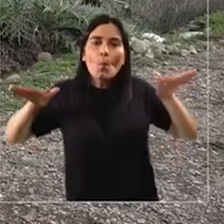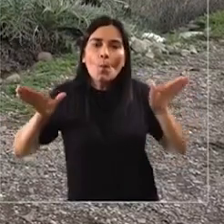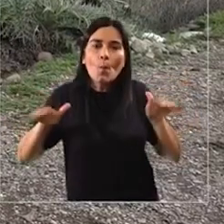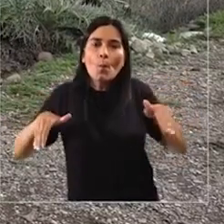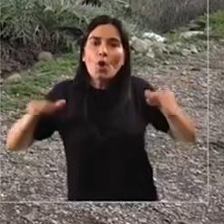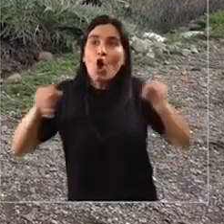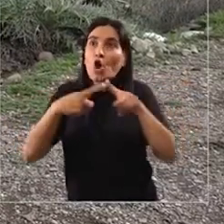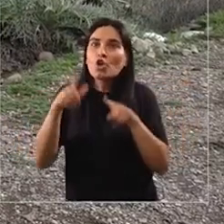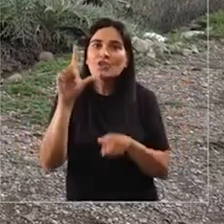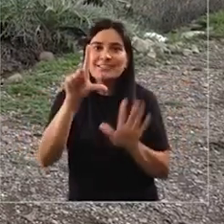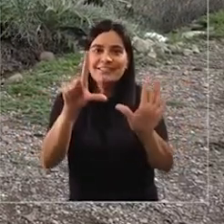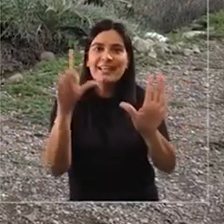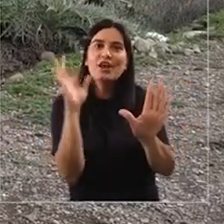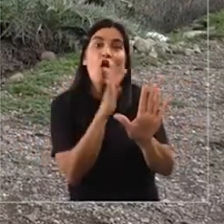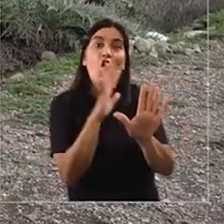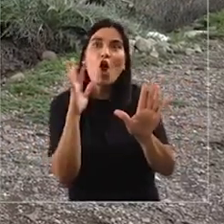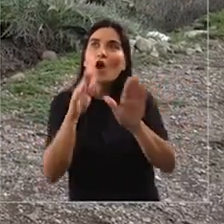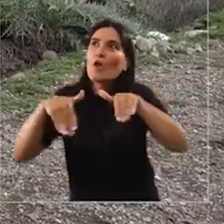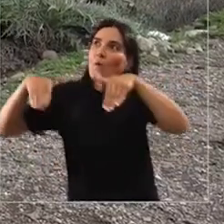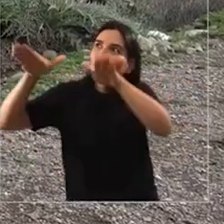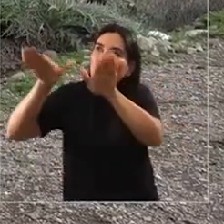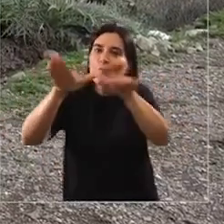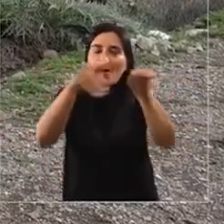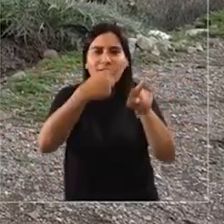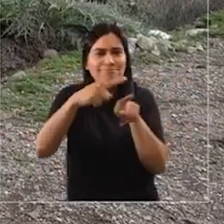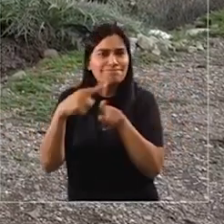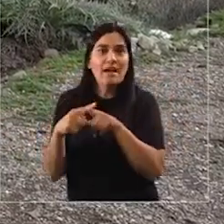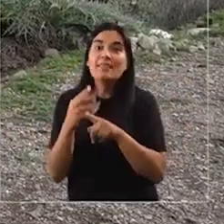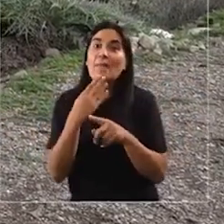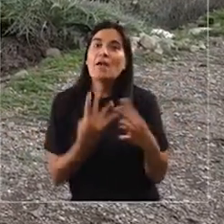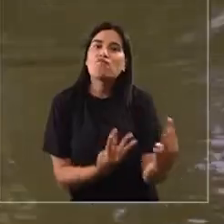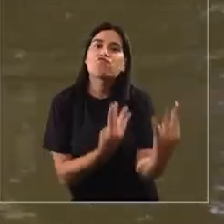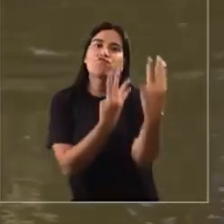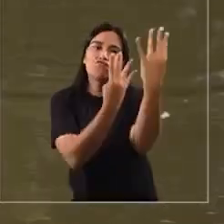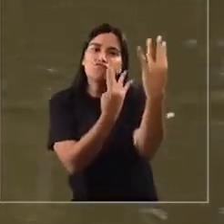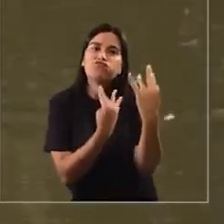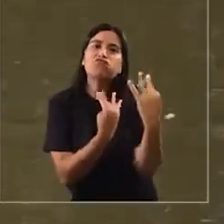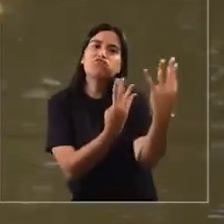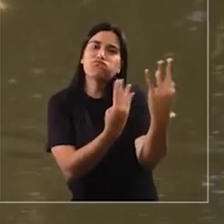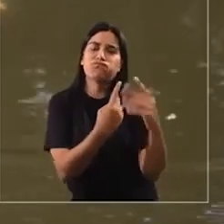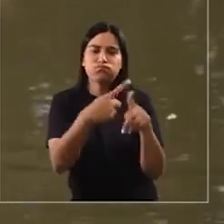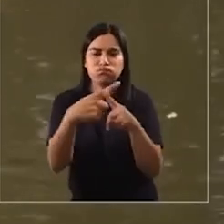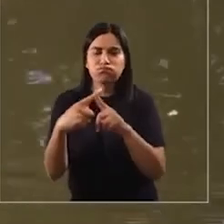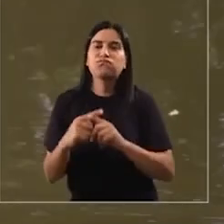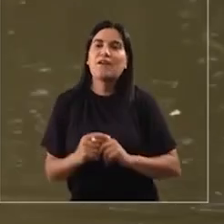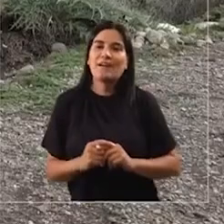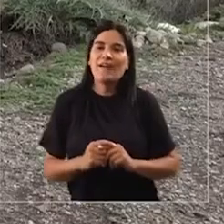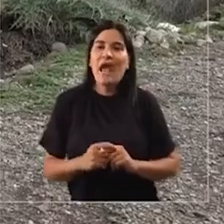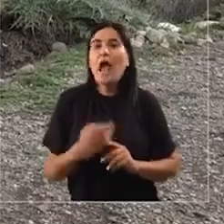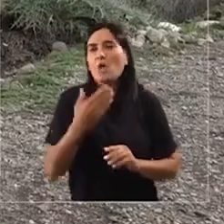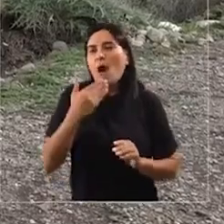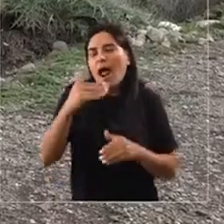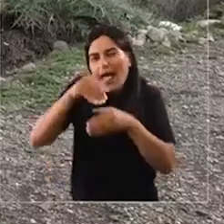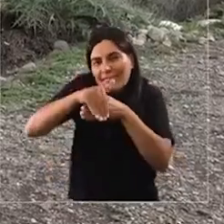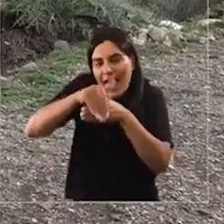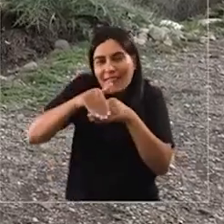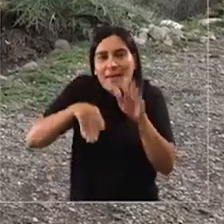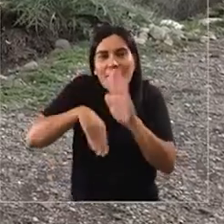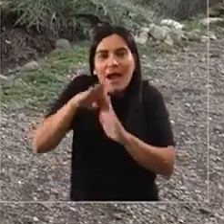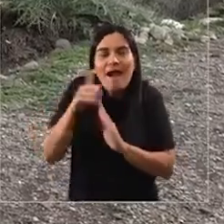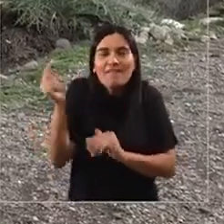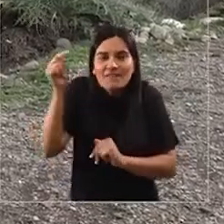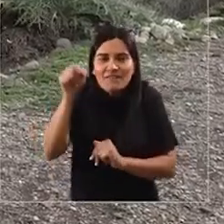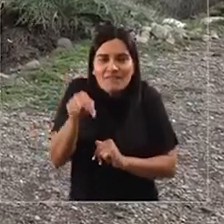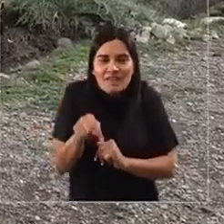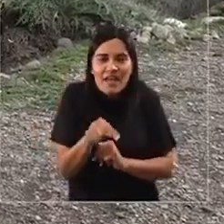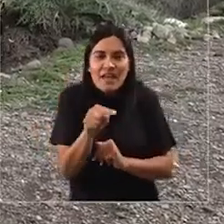el pájaro siete colores que llaman y el hichito del de la totora. Coyoya, atagua, todo eso se ve. Sobre todo en la tarde usted viene